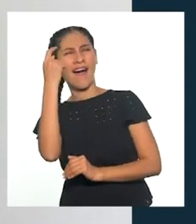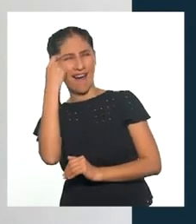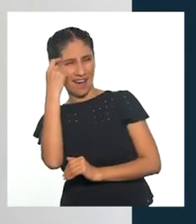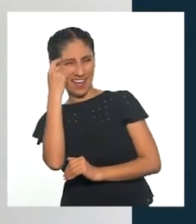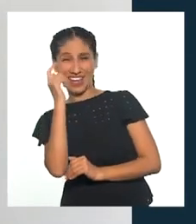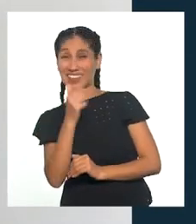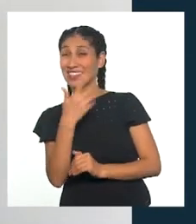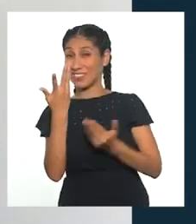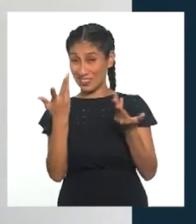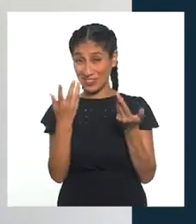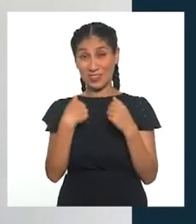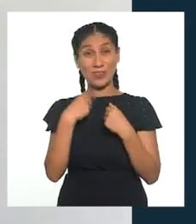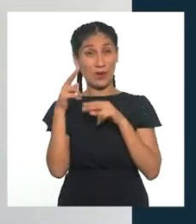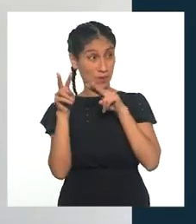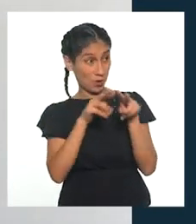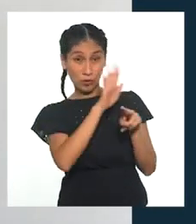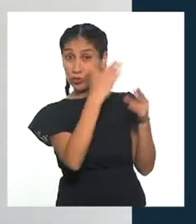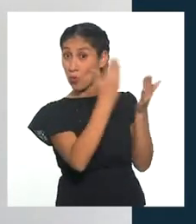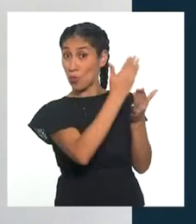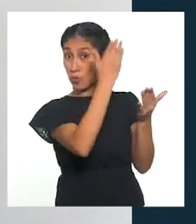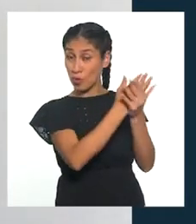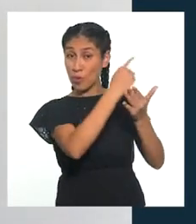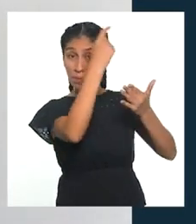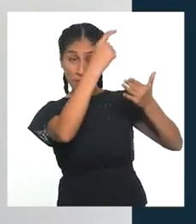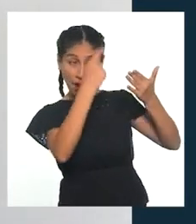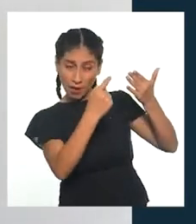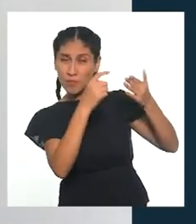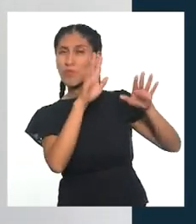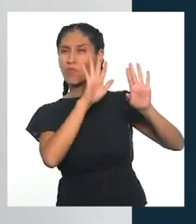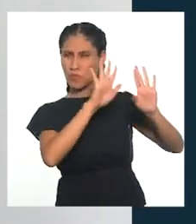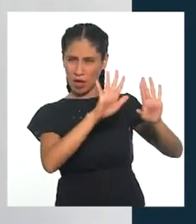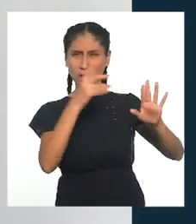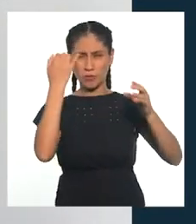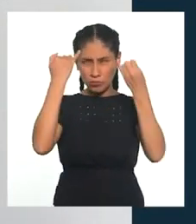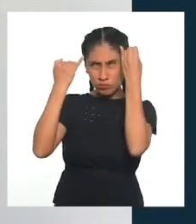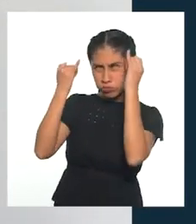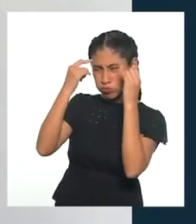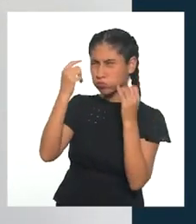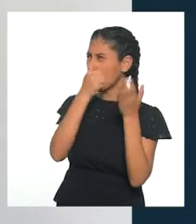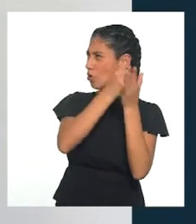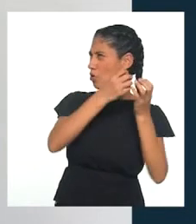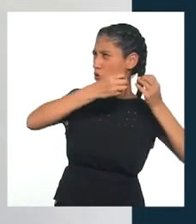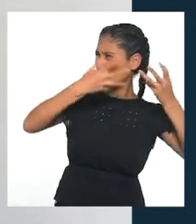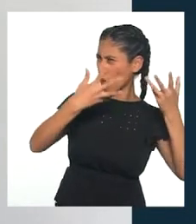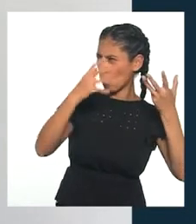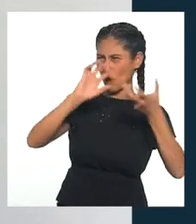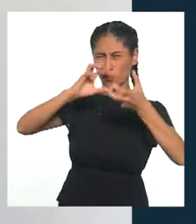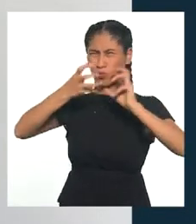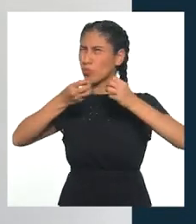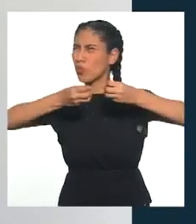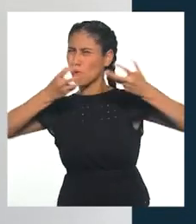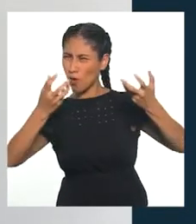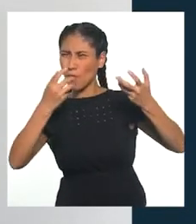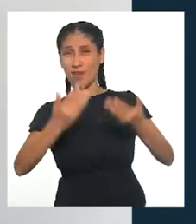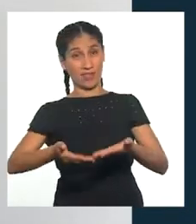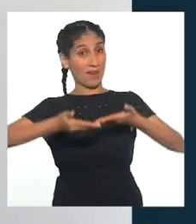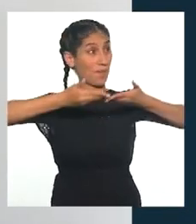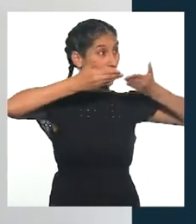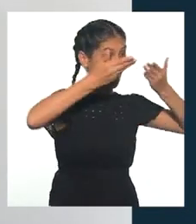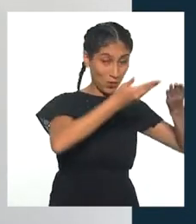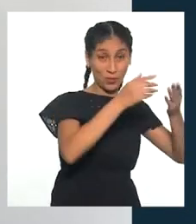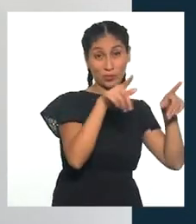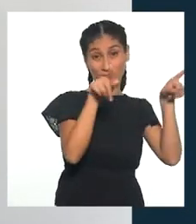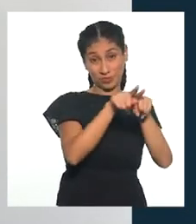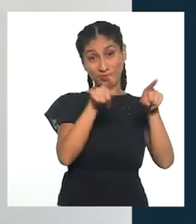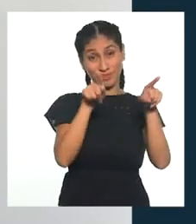vamos a resolver realmente esos problemas que afectaban a esas personas. O si no, vamos a